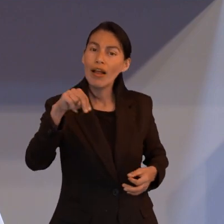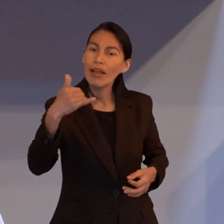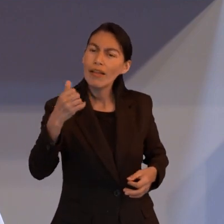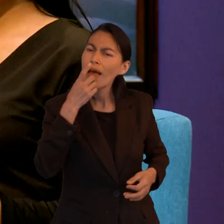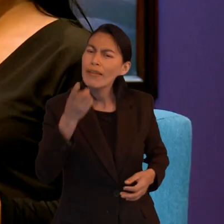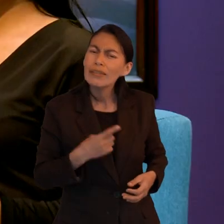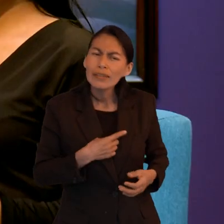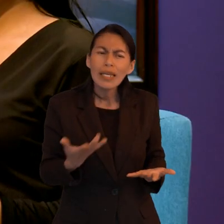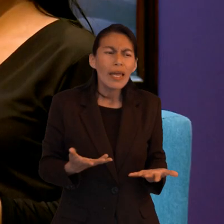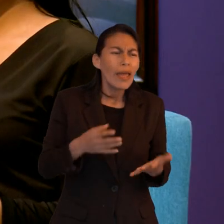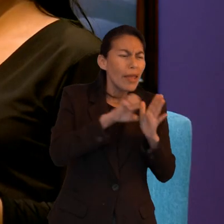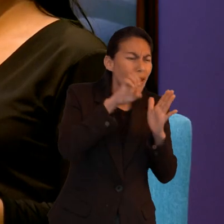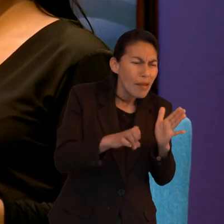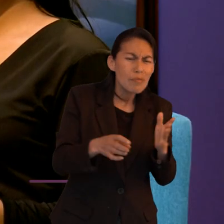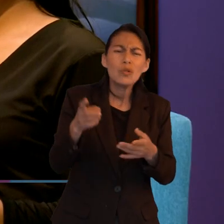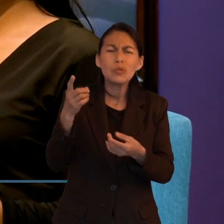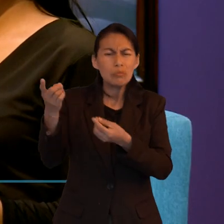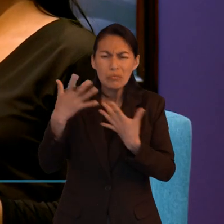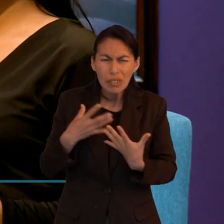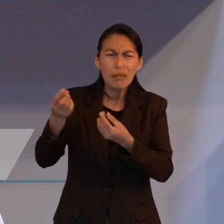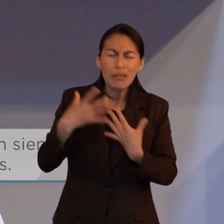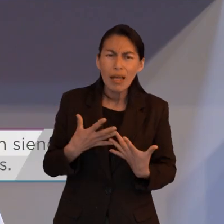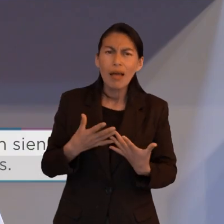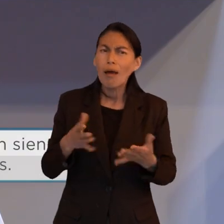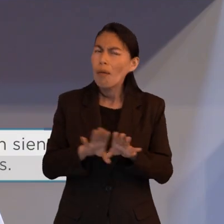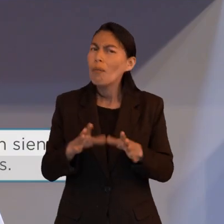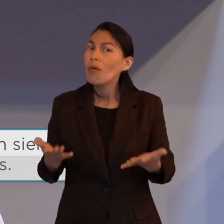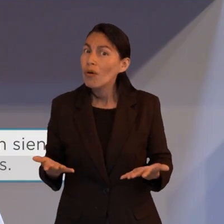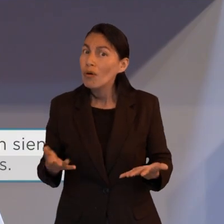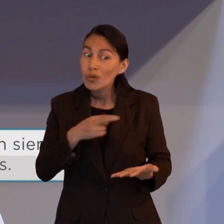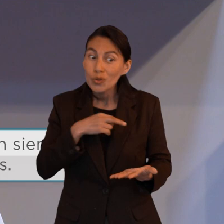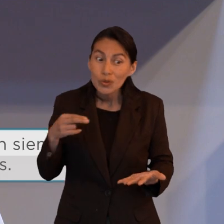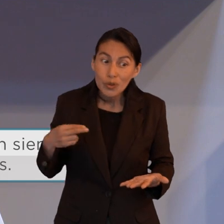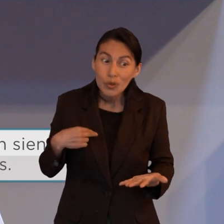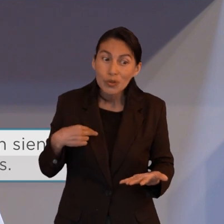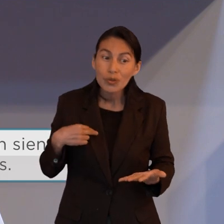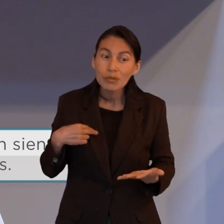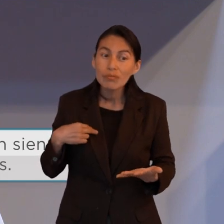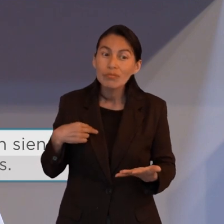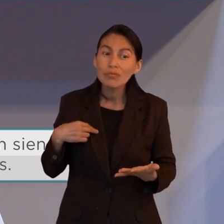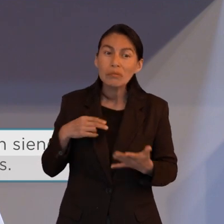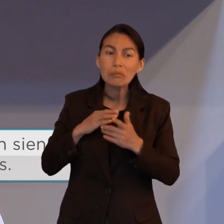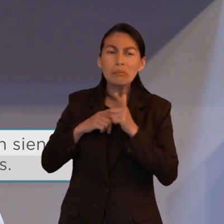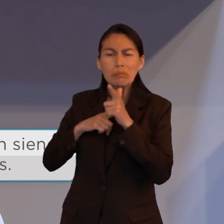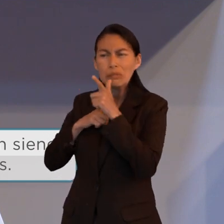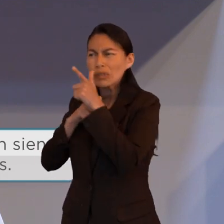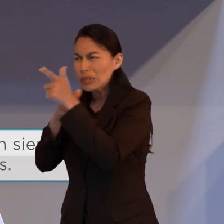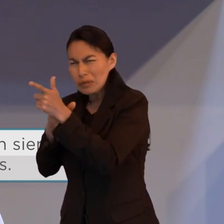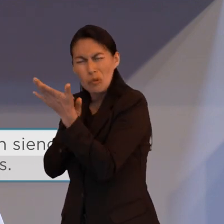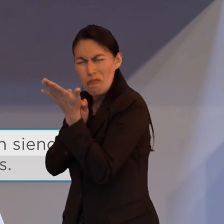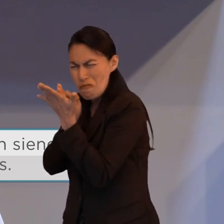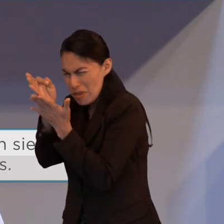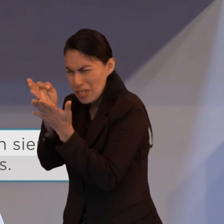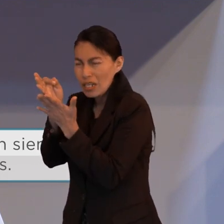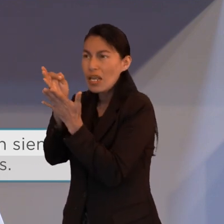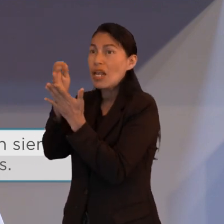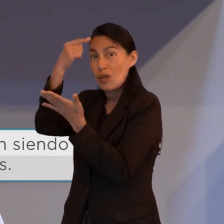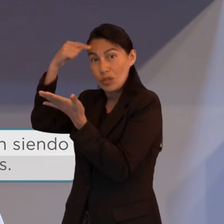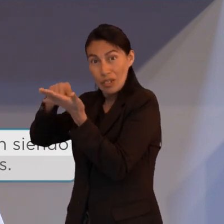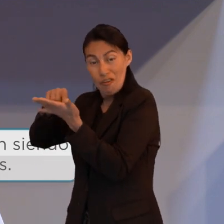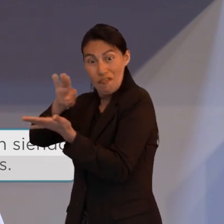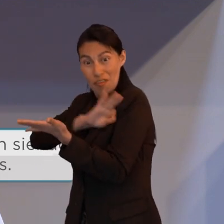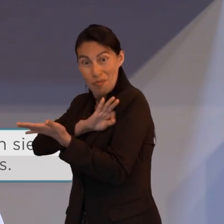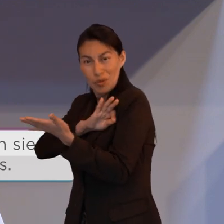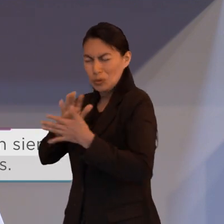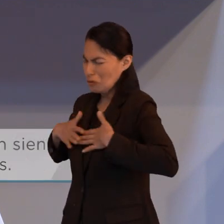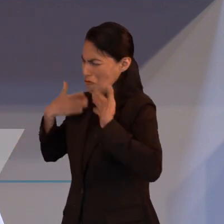nos ha dado tantos ejemplos que aunque nosotros lo sigamos ciegamente nosotros podemos ser racionales al creer en él porque él ya nos los